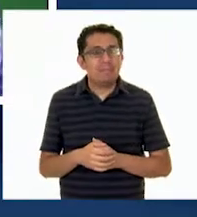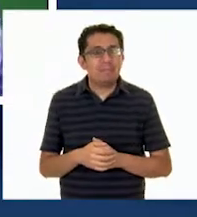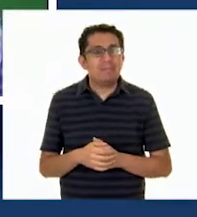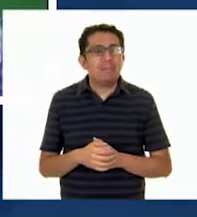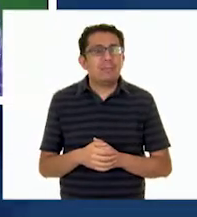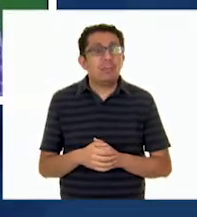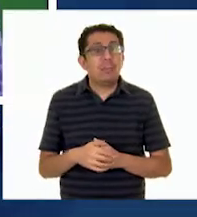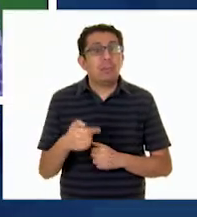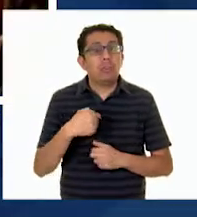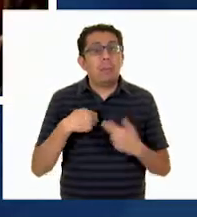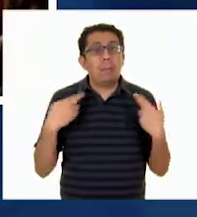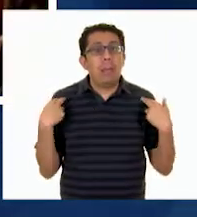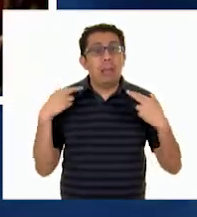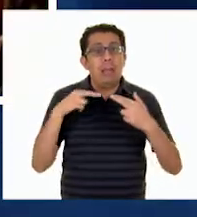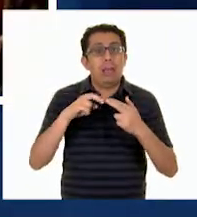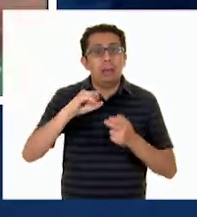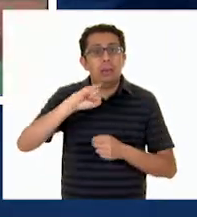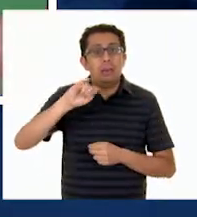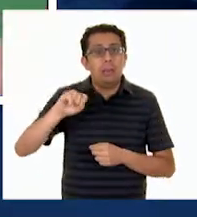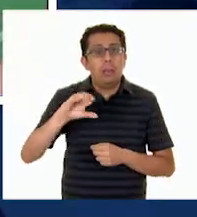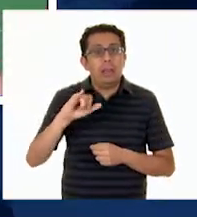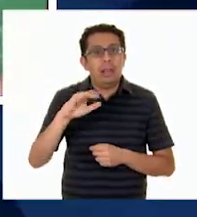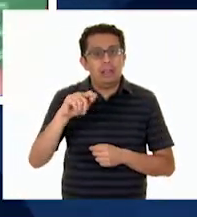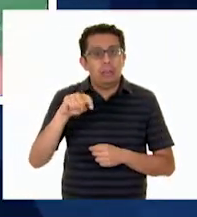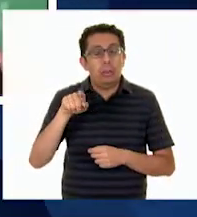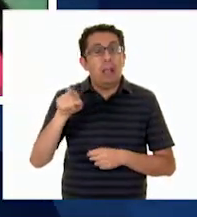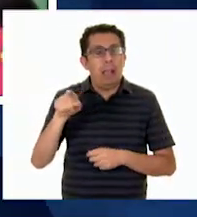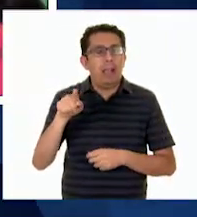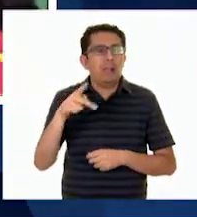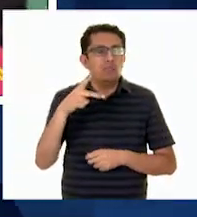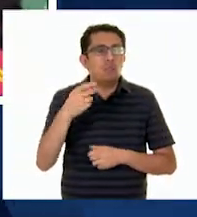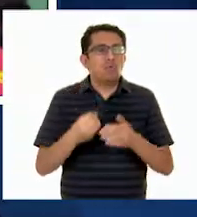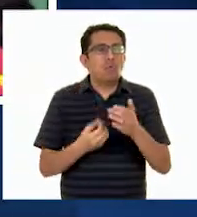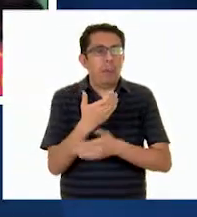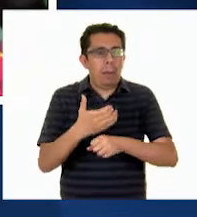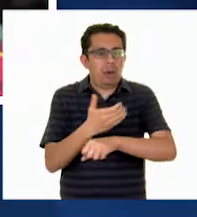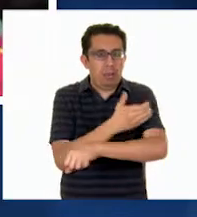Yo soy el profesor Jacinto. Muchachos, ella es Cristina y es su nueva compañera.